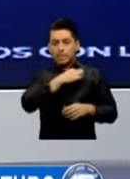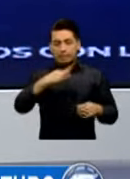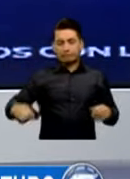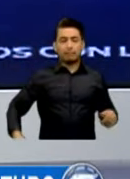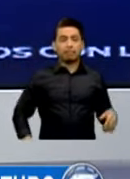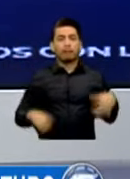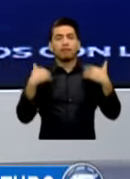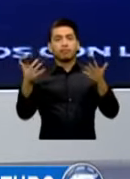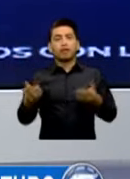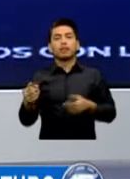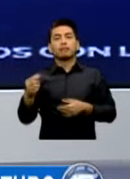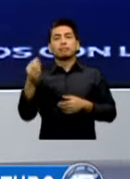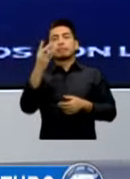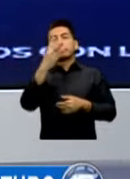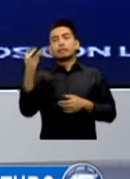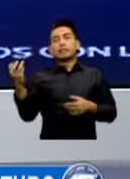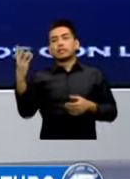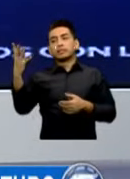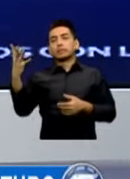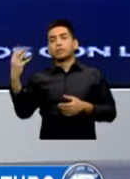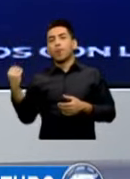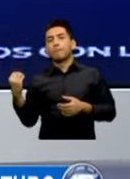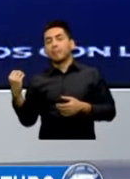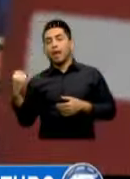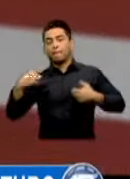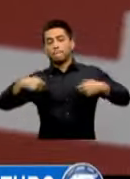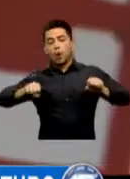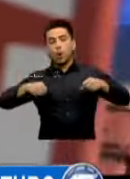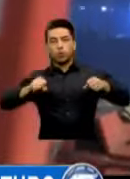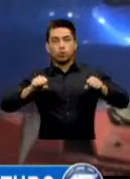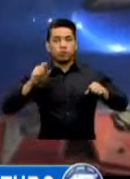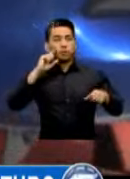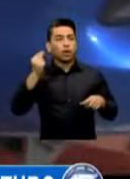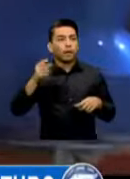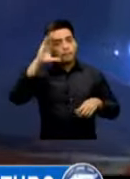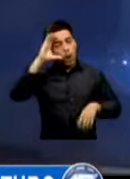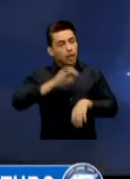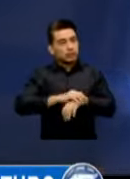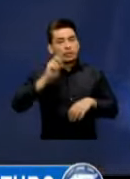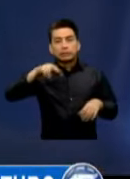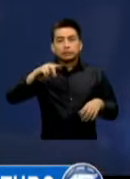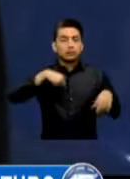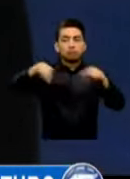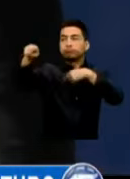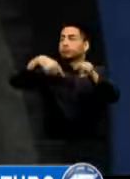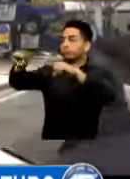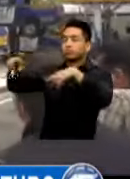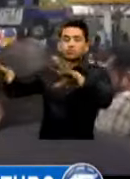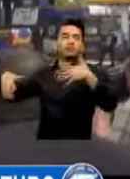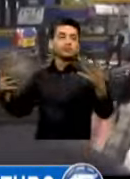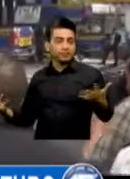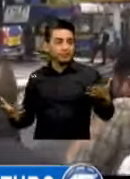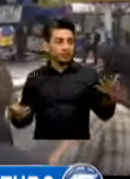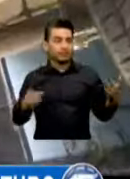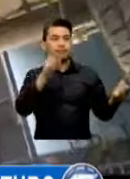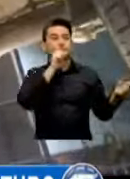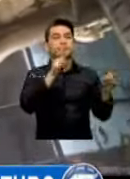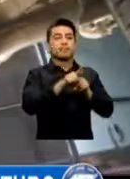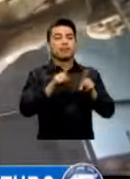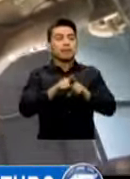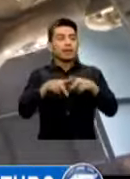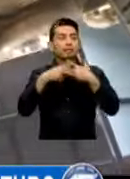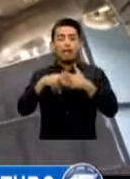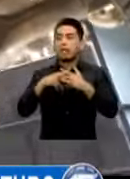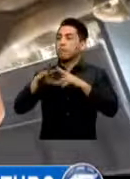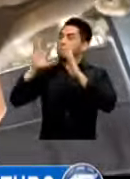Motocicletas Para Aliviar Esa Necesidad De Movilidad Un Taller Que Se Encontraba Abandonado Que Le Llaman El Taller Móvil